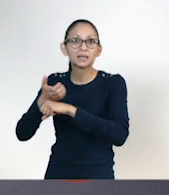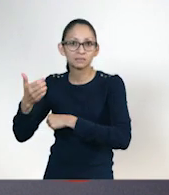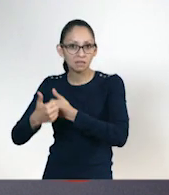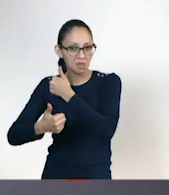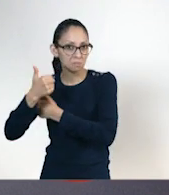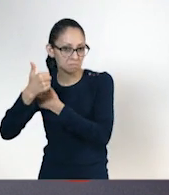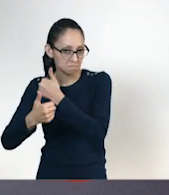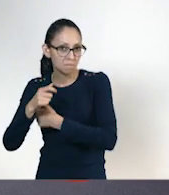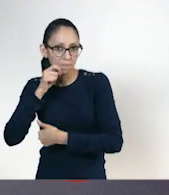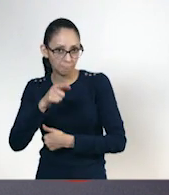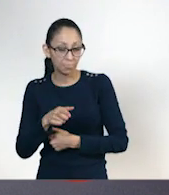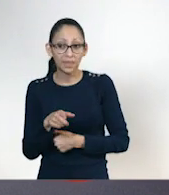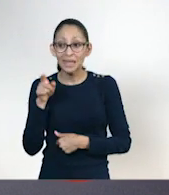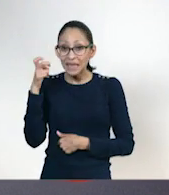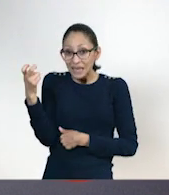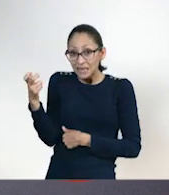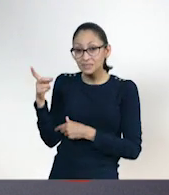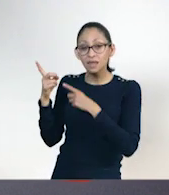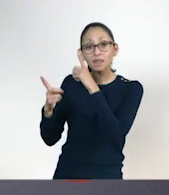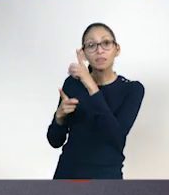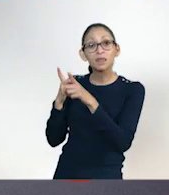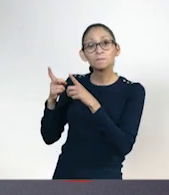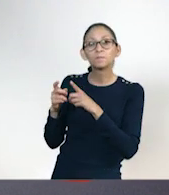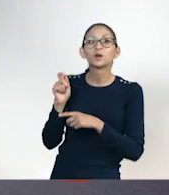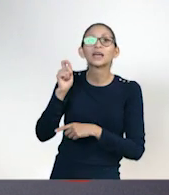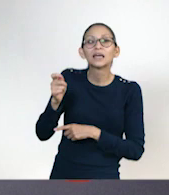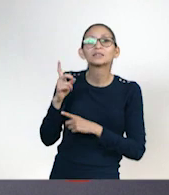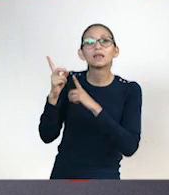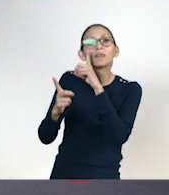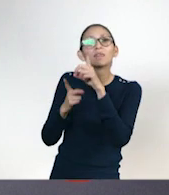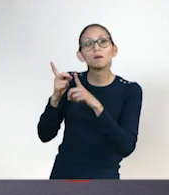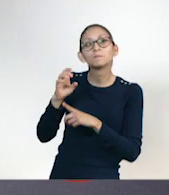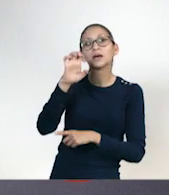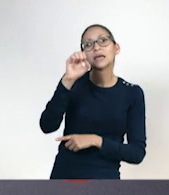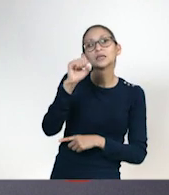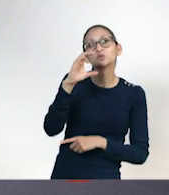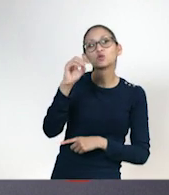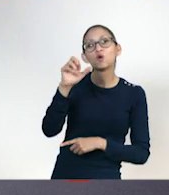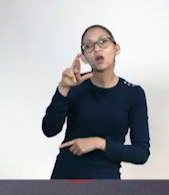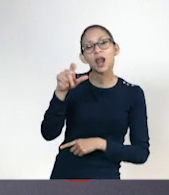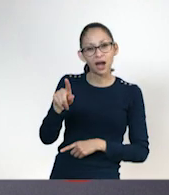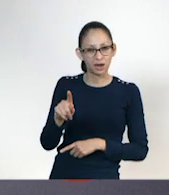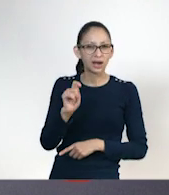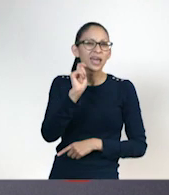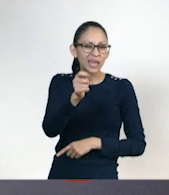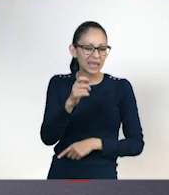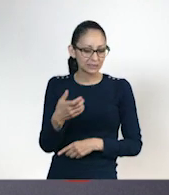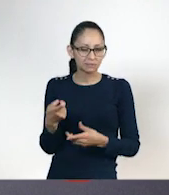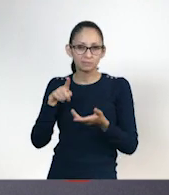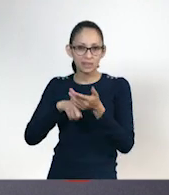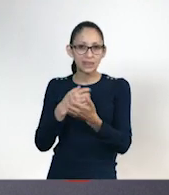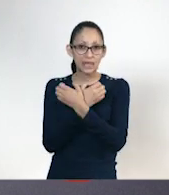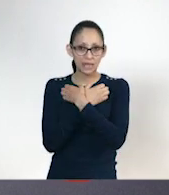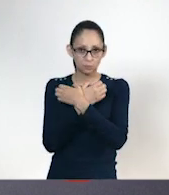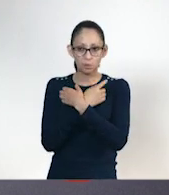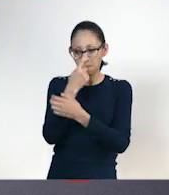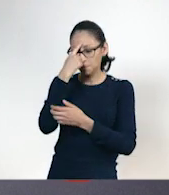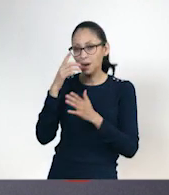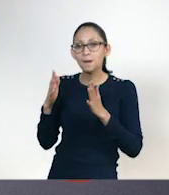A este deporte le llamamos el deporte escolar y se caracteriza por el ajuste a sus reglas que son encaminadas a la